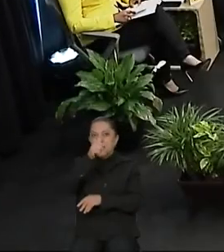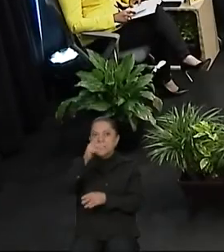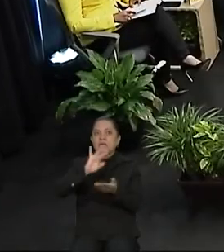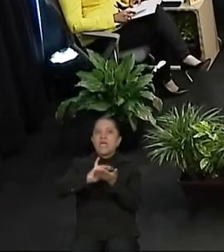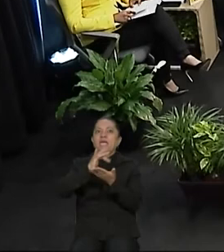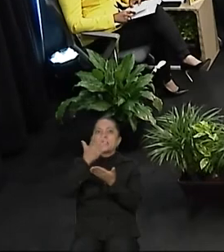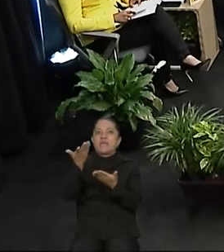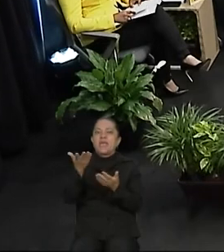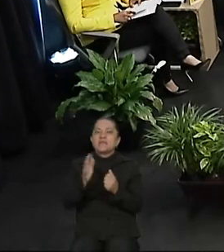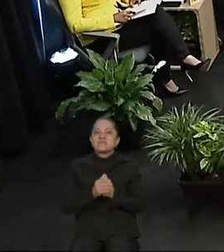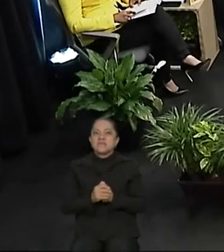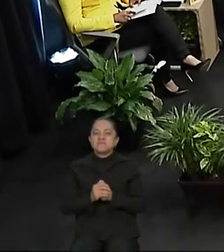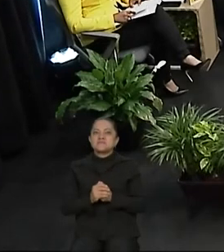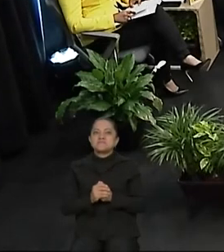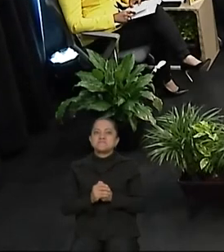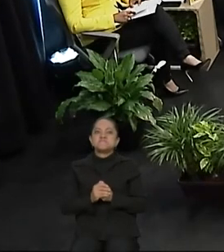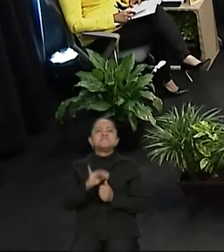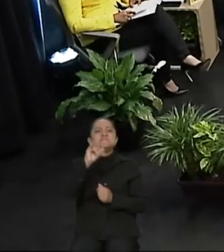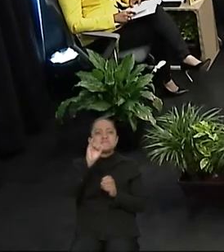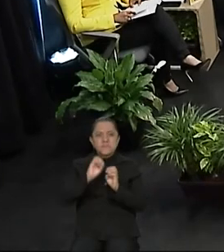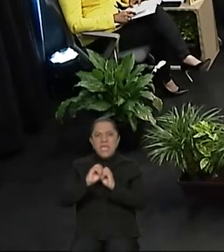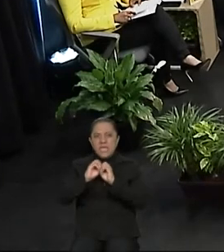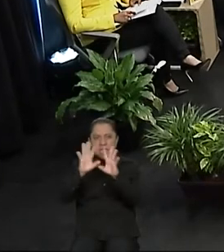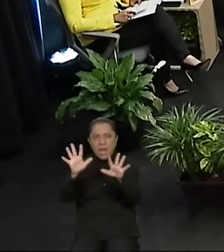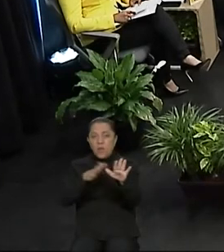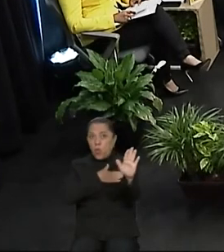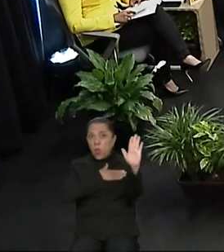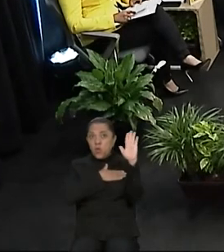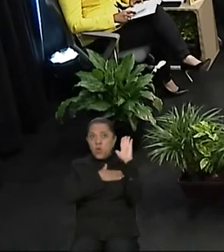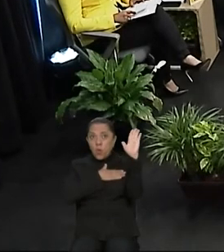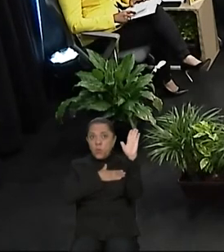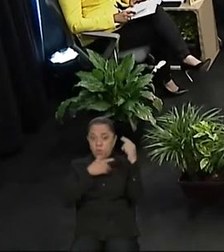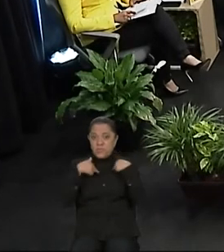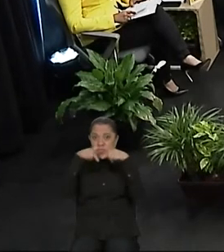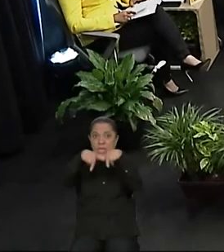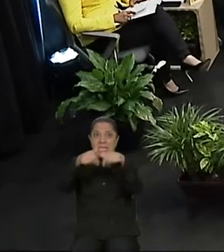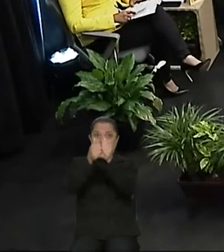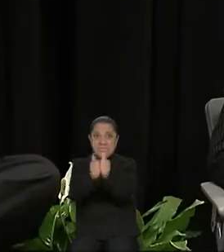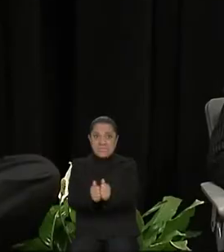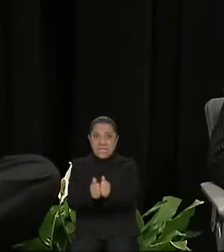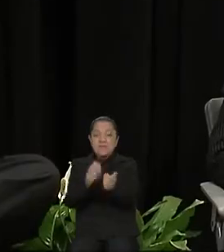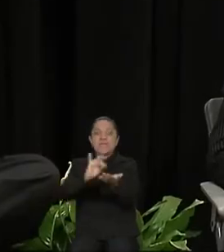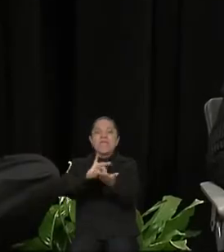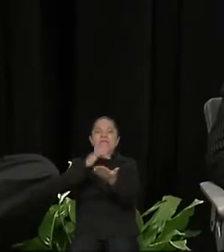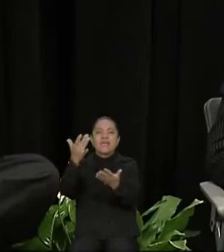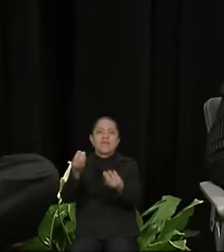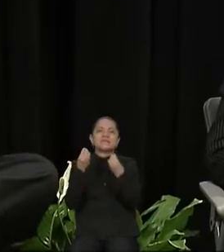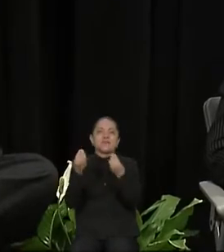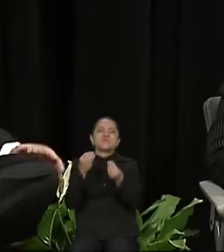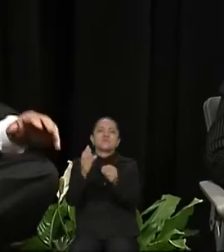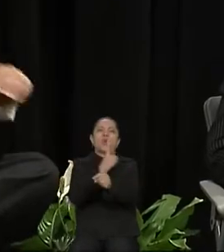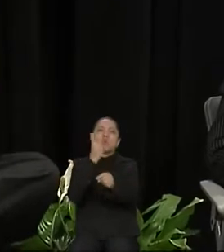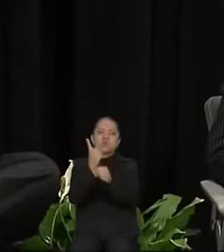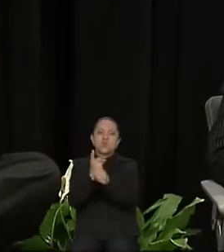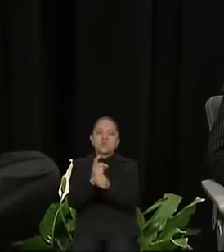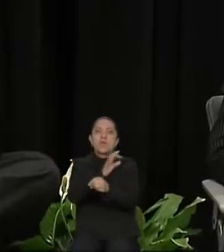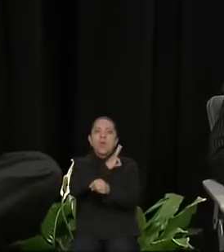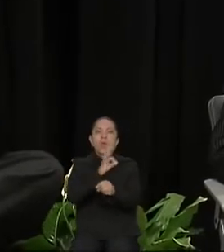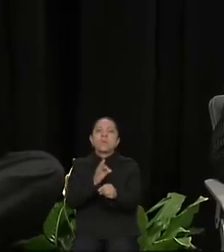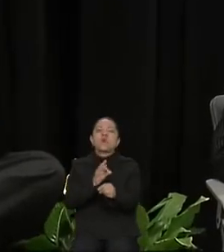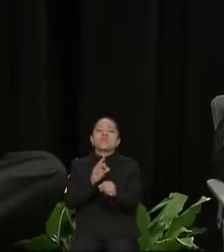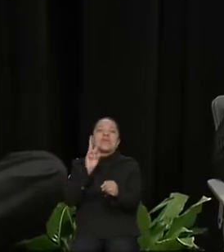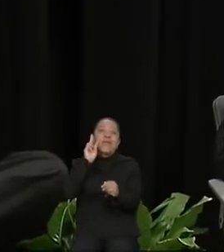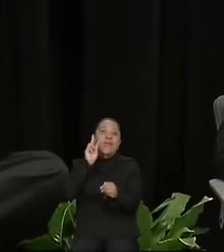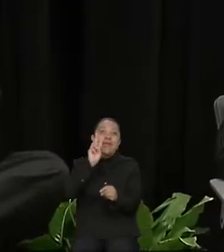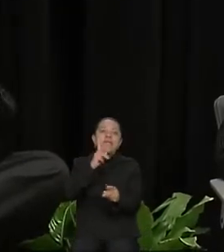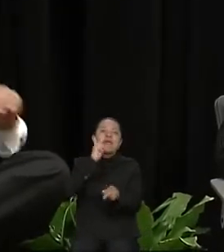Por supuesto, es un compromiso haber estado aquí. Agradezco mucho la oportunidad de poder dirigirme a la gran mayoría de morelenses que están